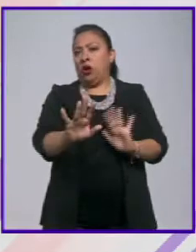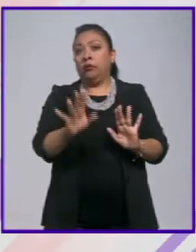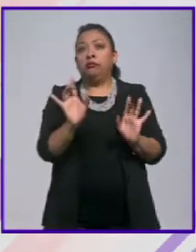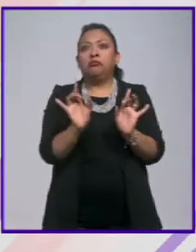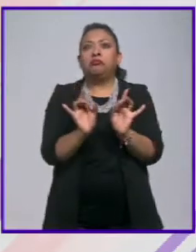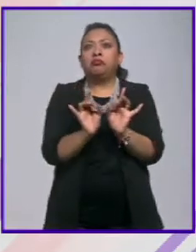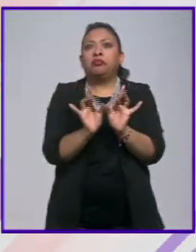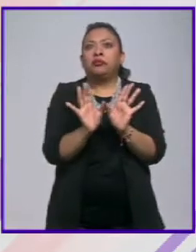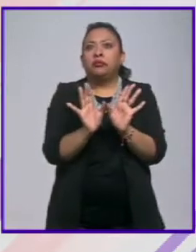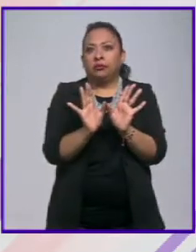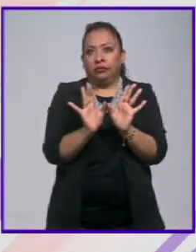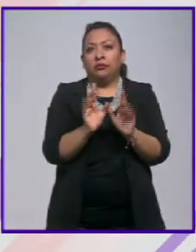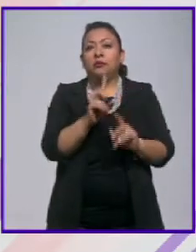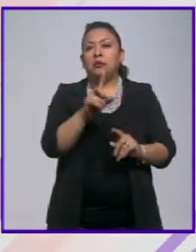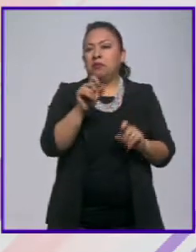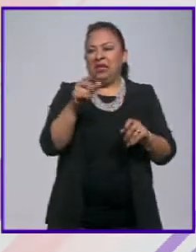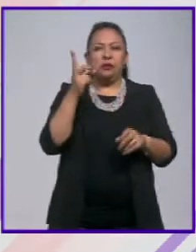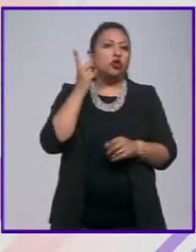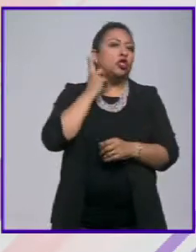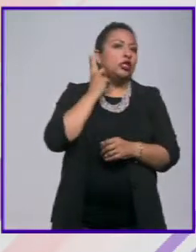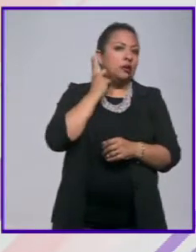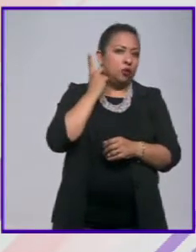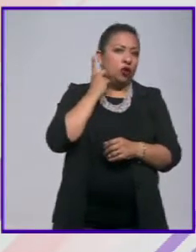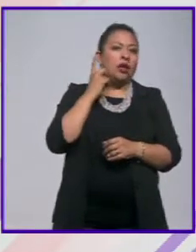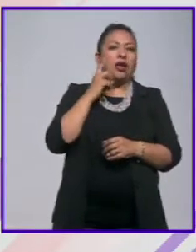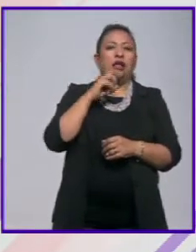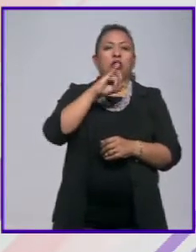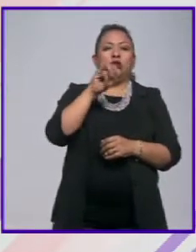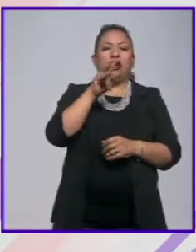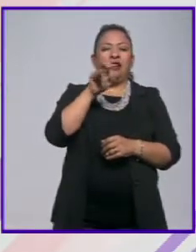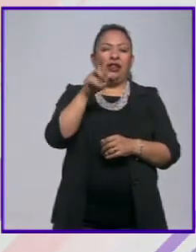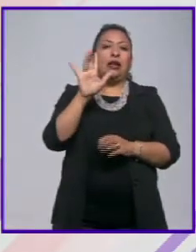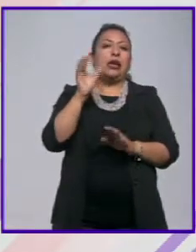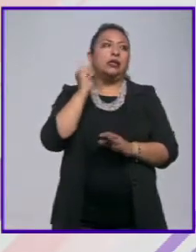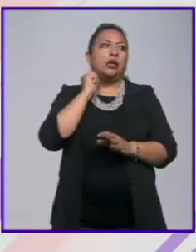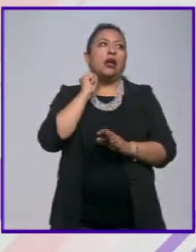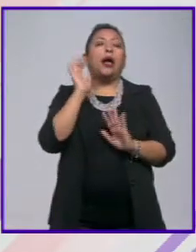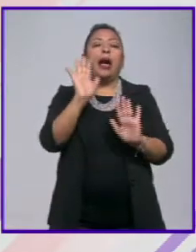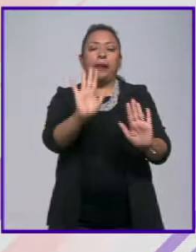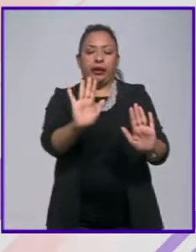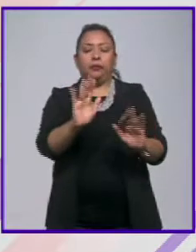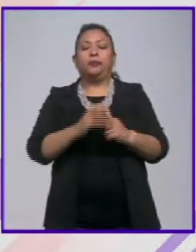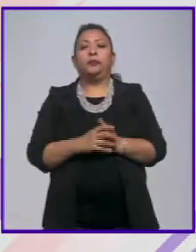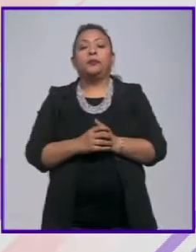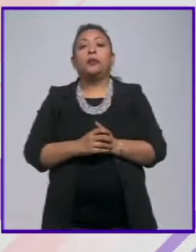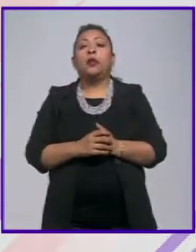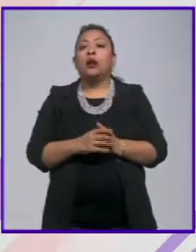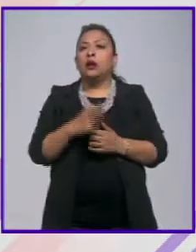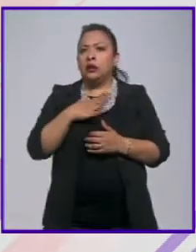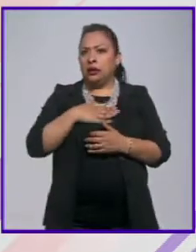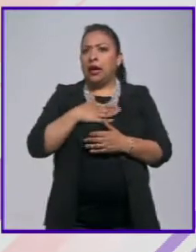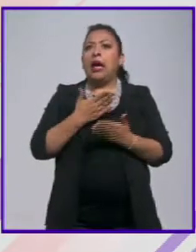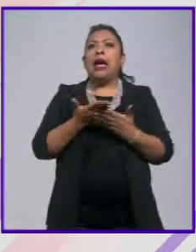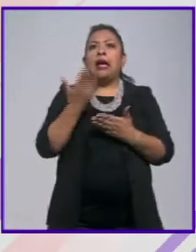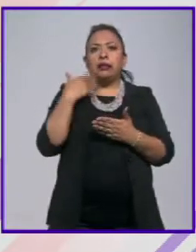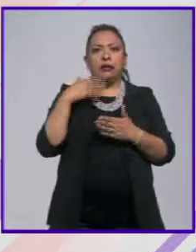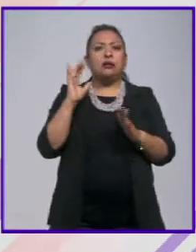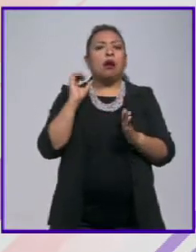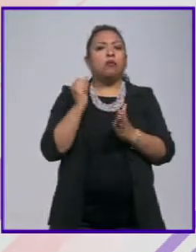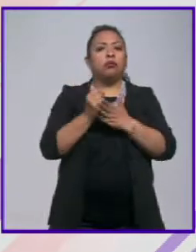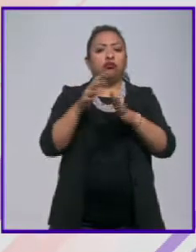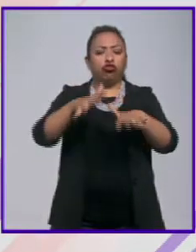dijeron los mismos diputados y Javier Corral ya era senador llegaron y dijeron a ver nosotros habíamos estado en la sesión